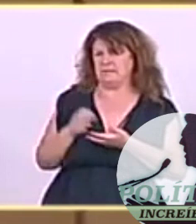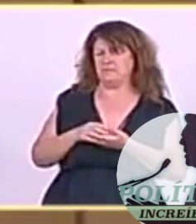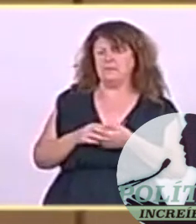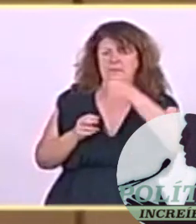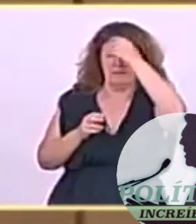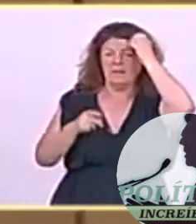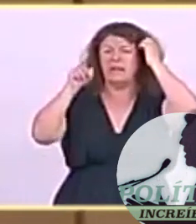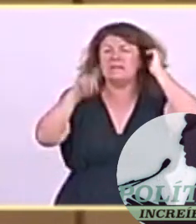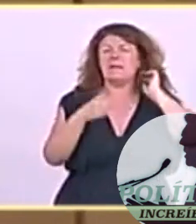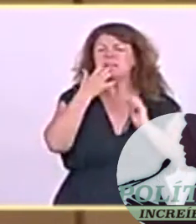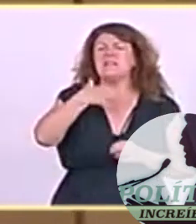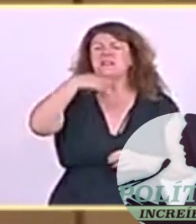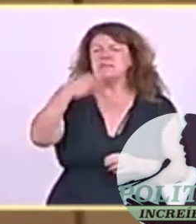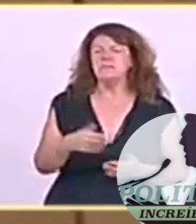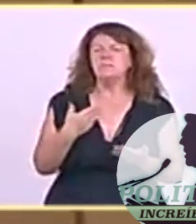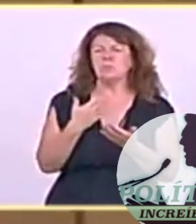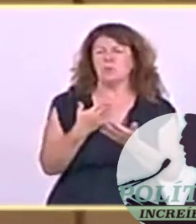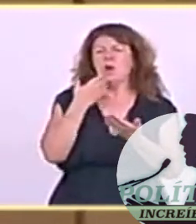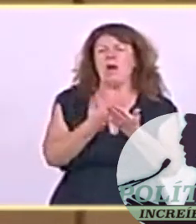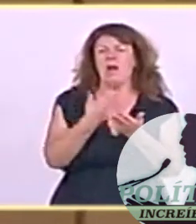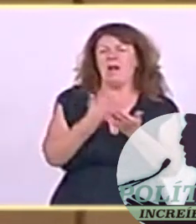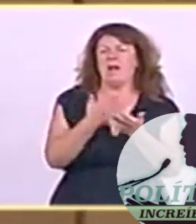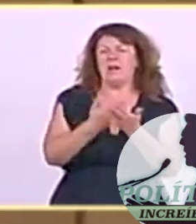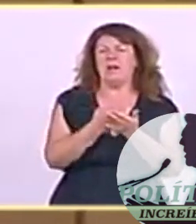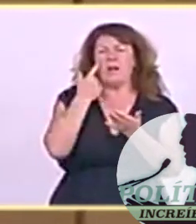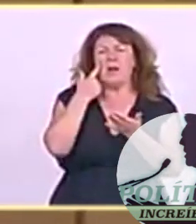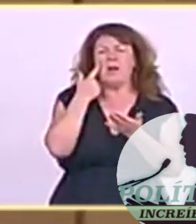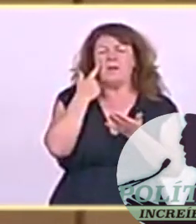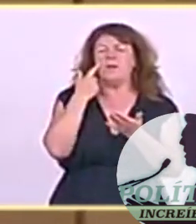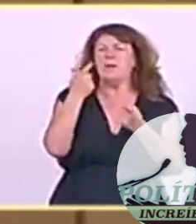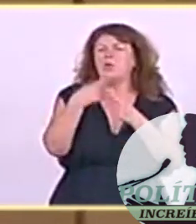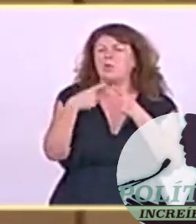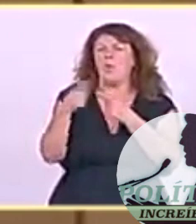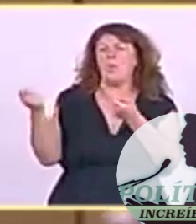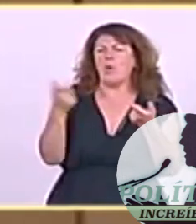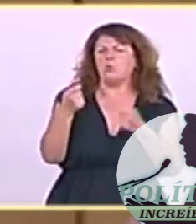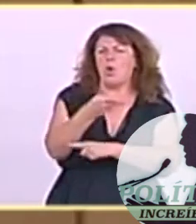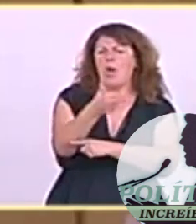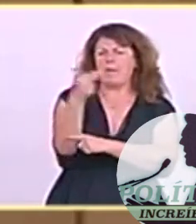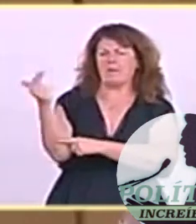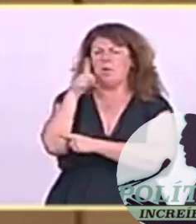de todo producto derivado de la pesca que se comercialice en el mercado europeo. Muchas gracias, Esquerra Casco.